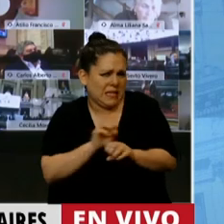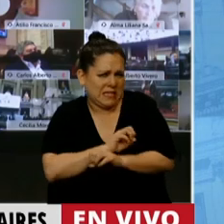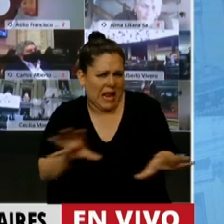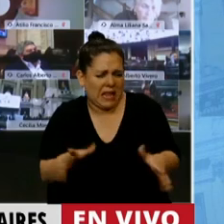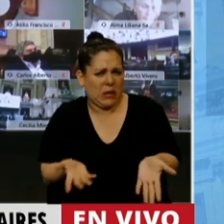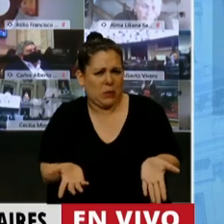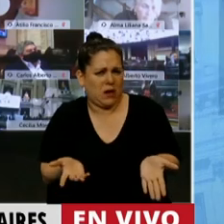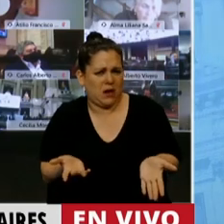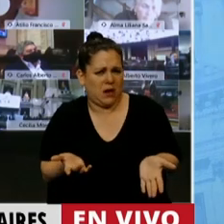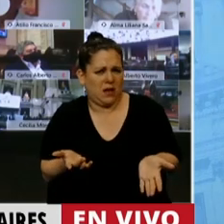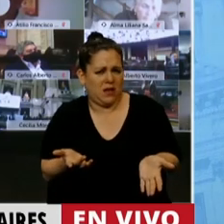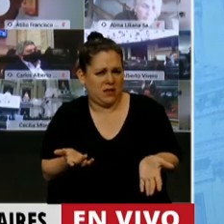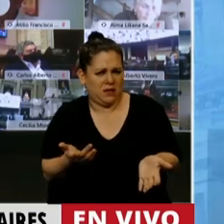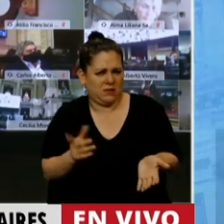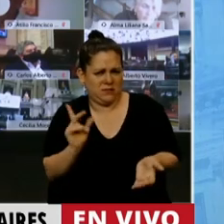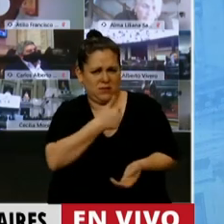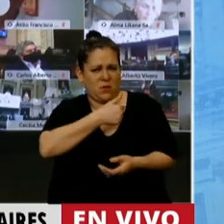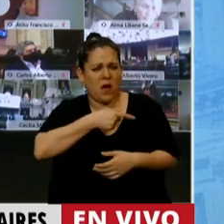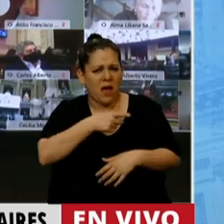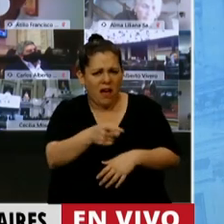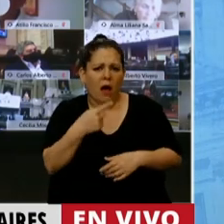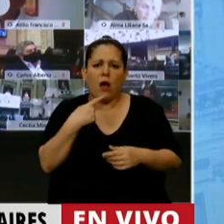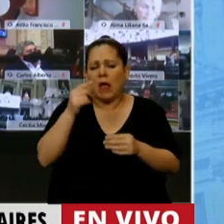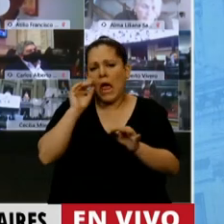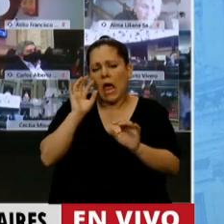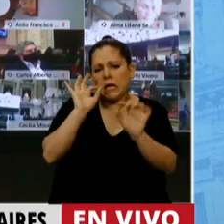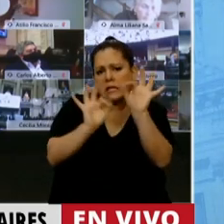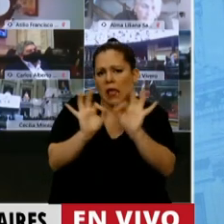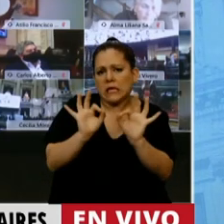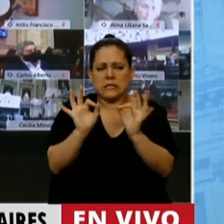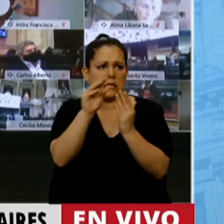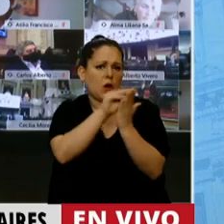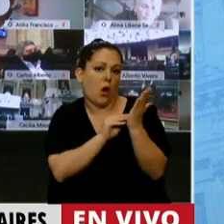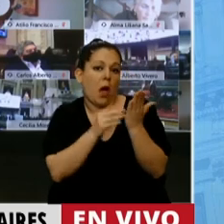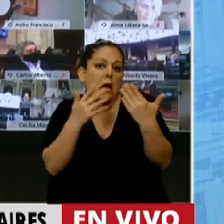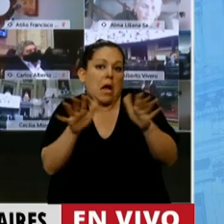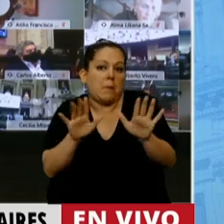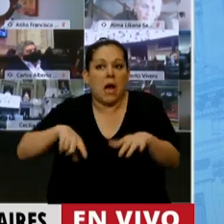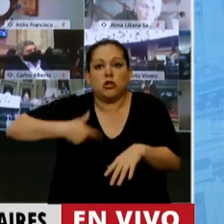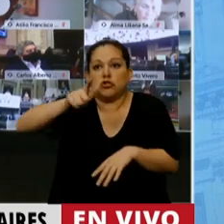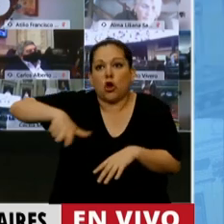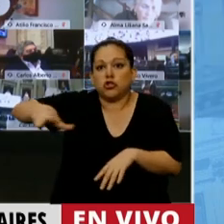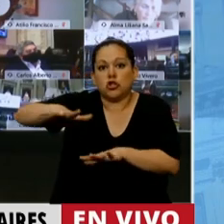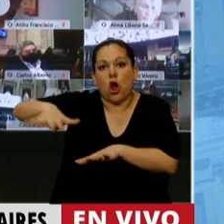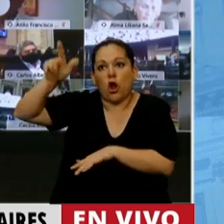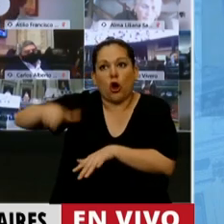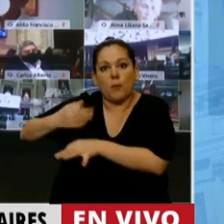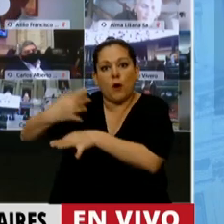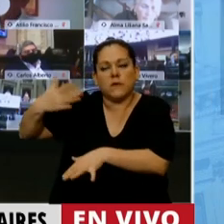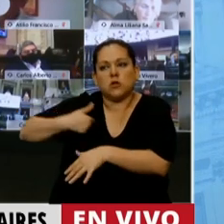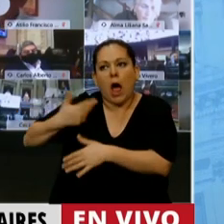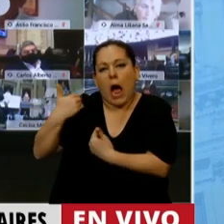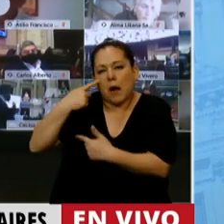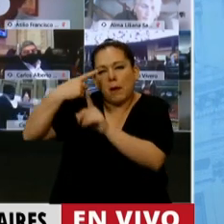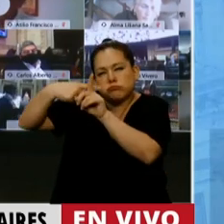Es inadmisible que se hagan esas cuentas estadísticas transversales. Bueno, a lo mejor si bien para algún sociólogo, pero para atender y resolver el